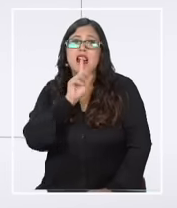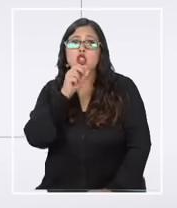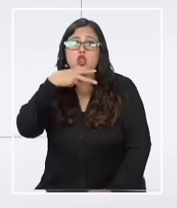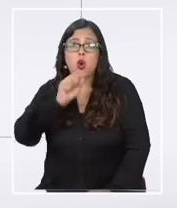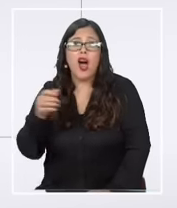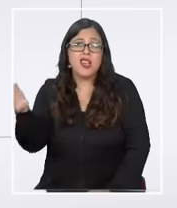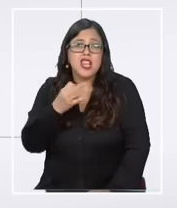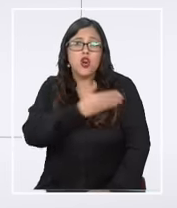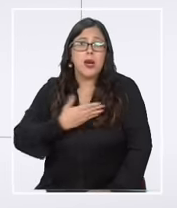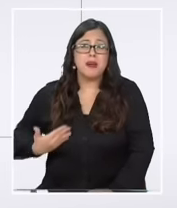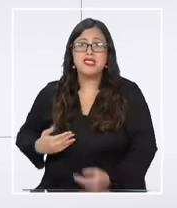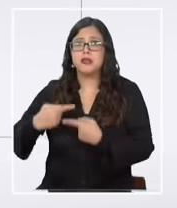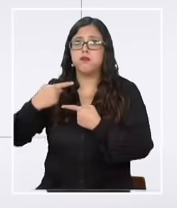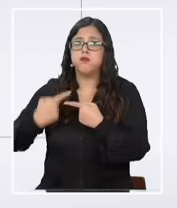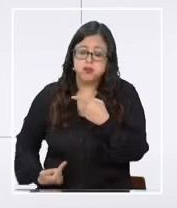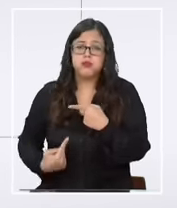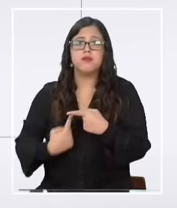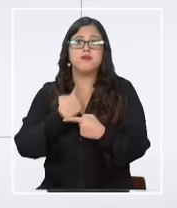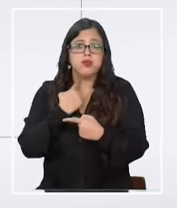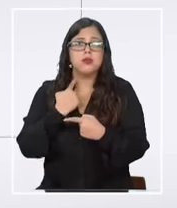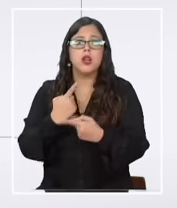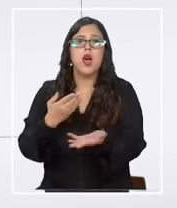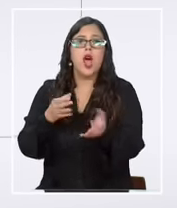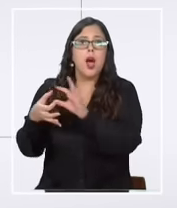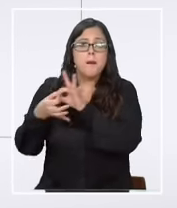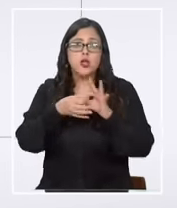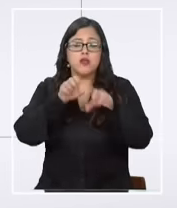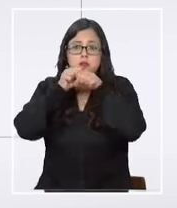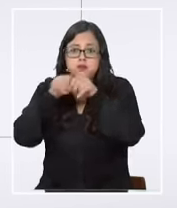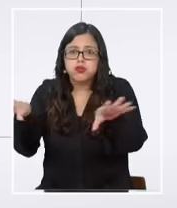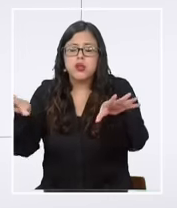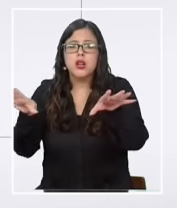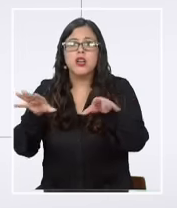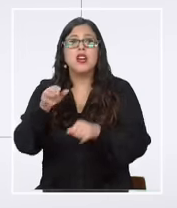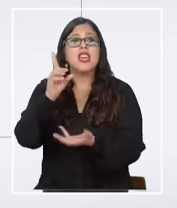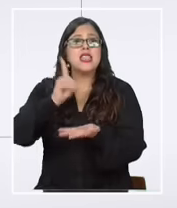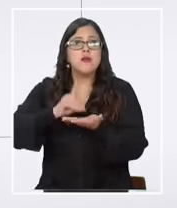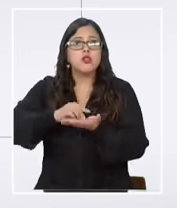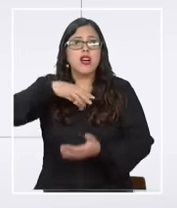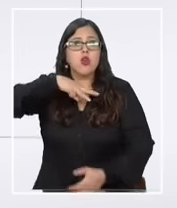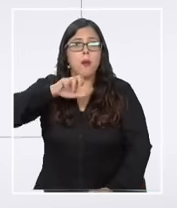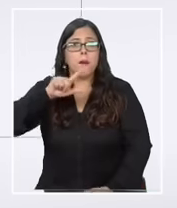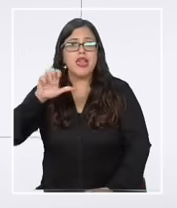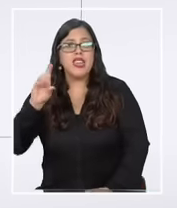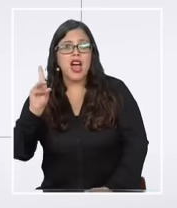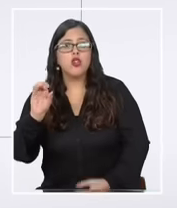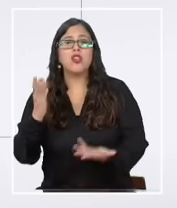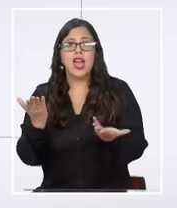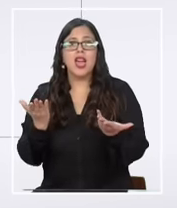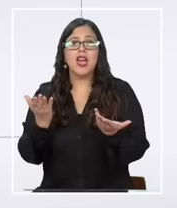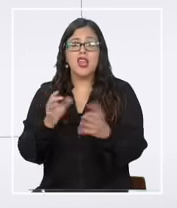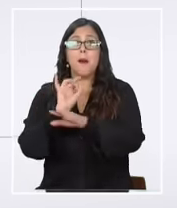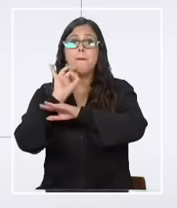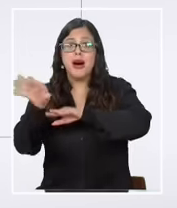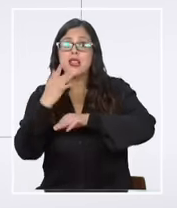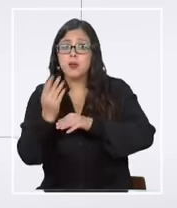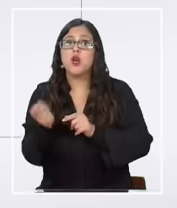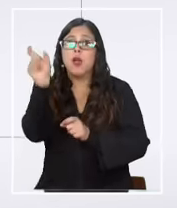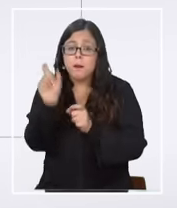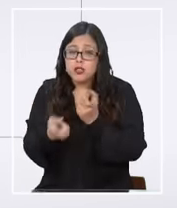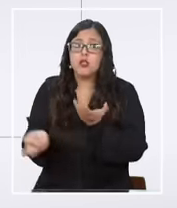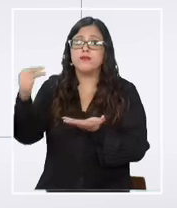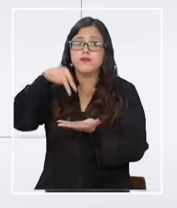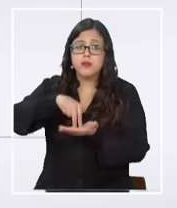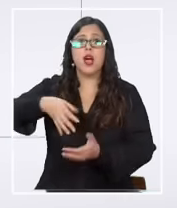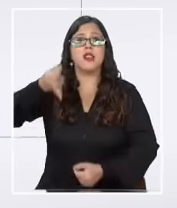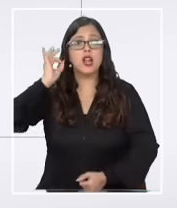presidente estaba choqueado por esta filtración y porque lo habían grabado y el diputado Mellado entonces se envía porque es uno de los que estaba presente en la